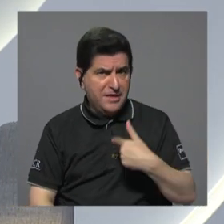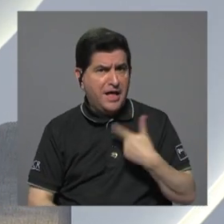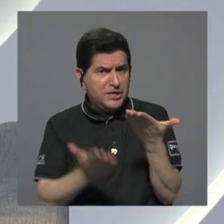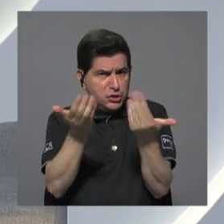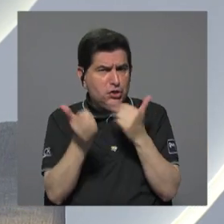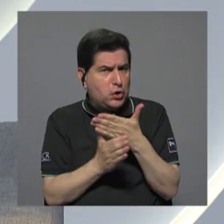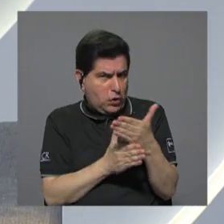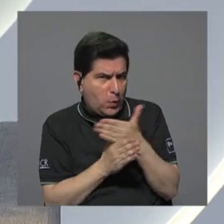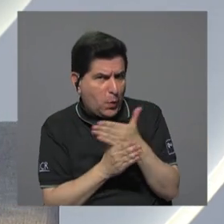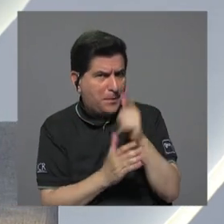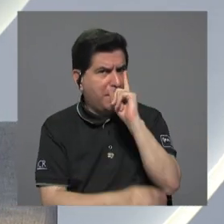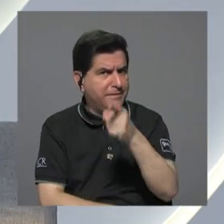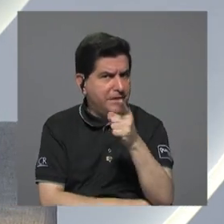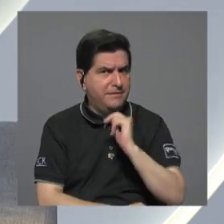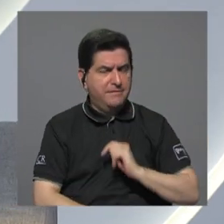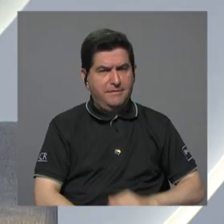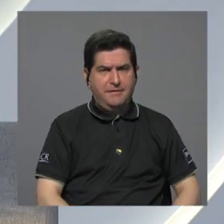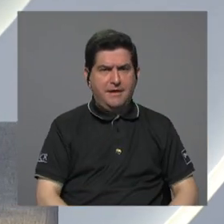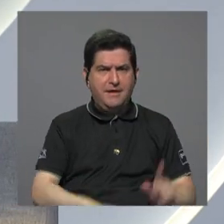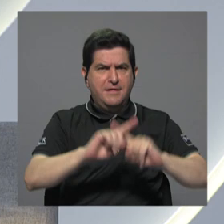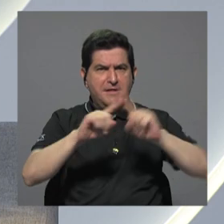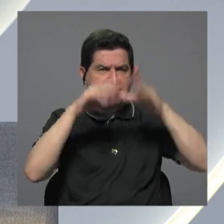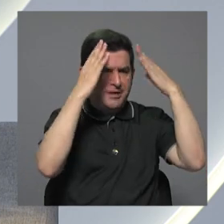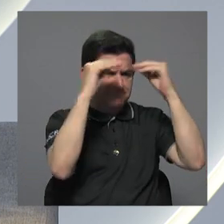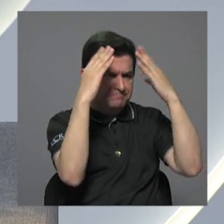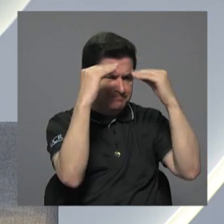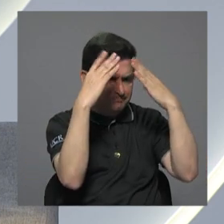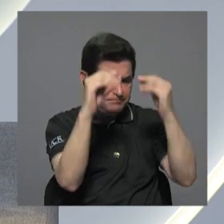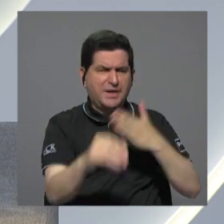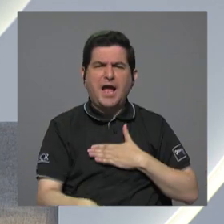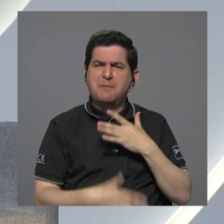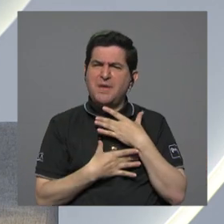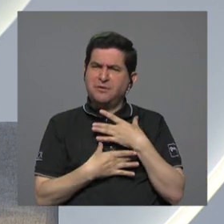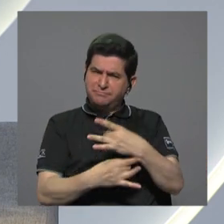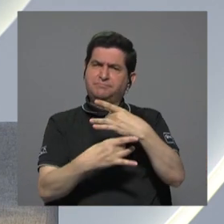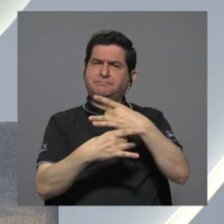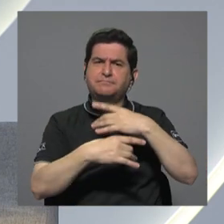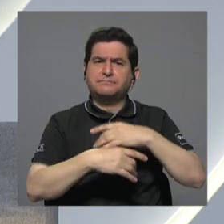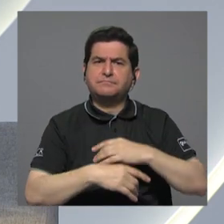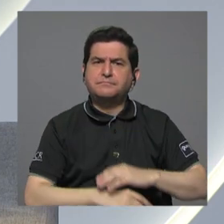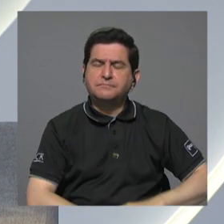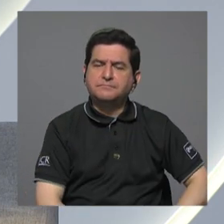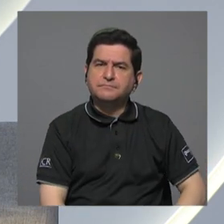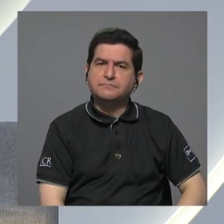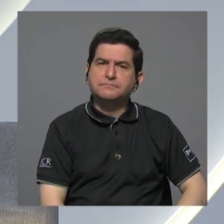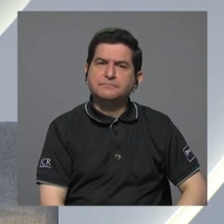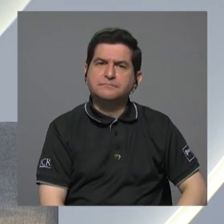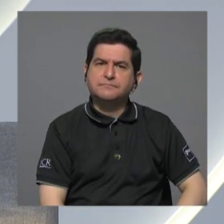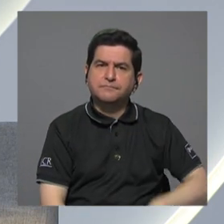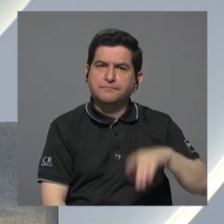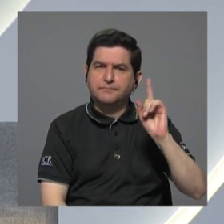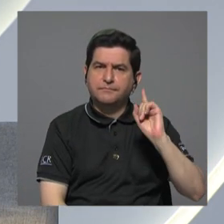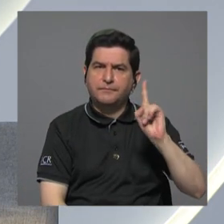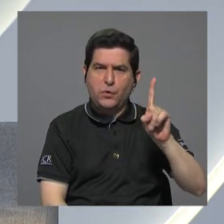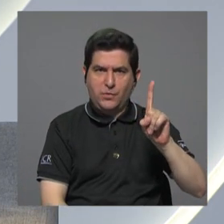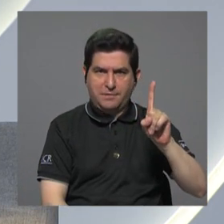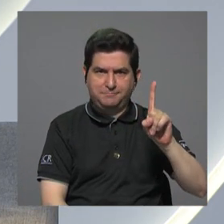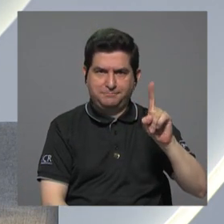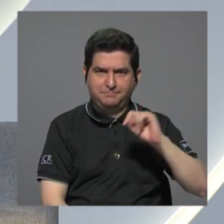yo quisiera compartir con usted sobre varias informaciones que me llaman muchísimo la atención y una de ellas,